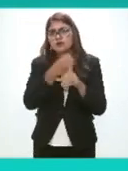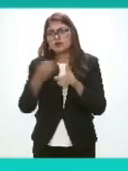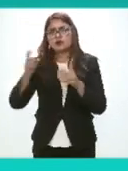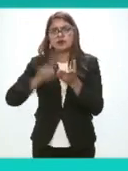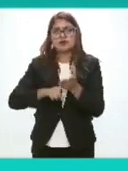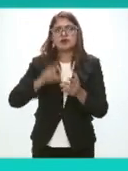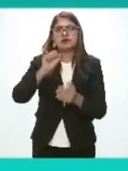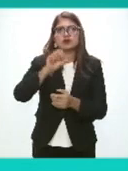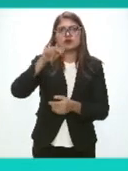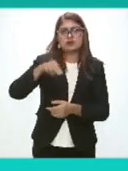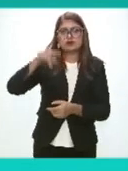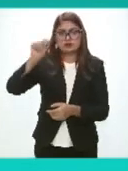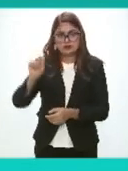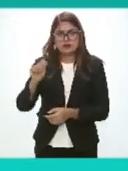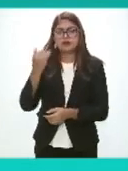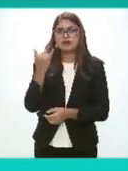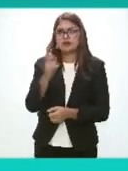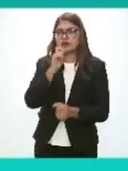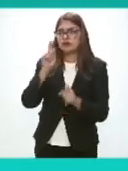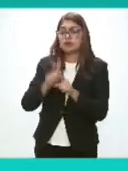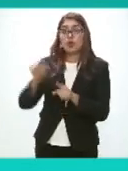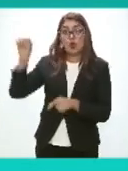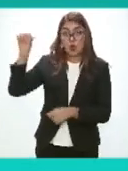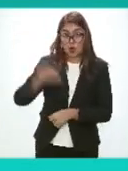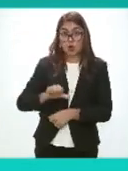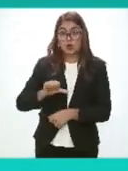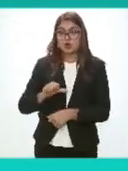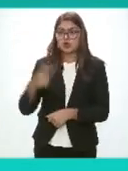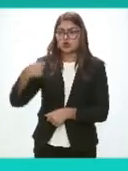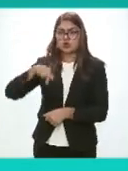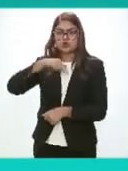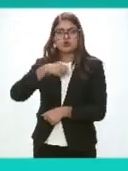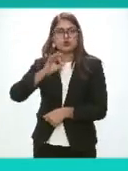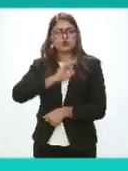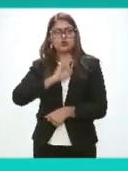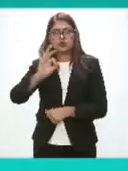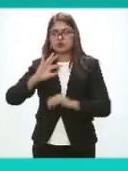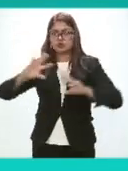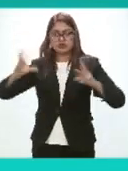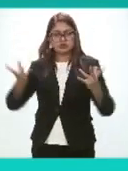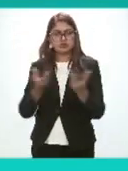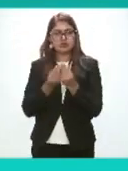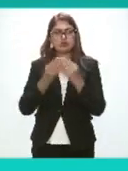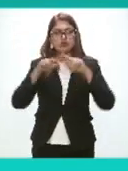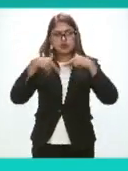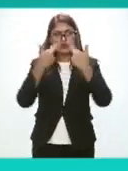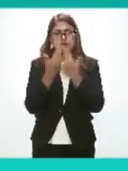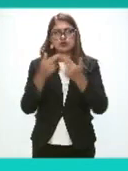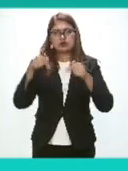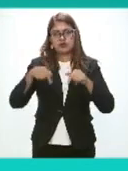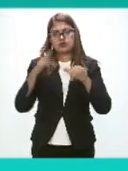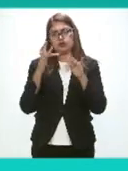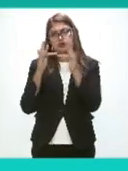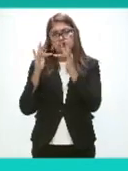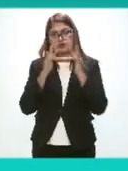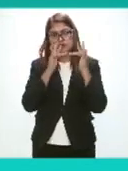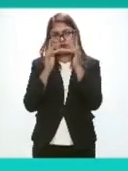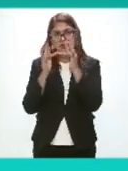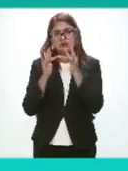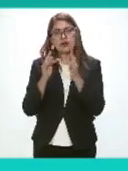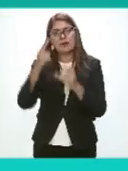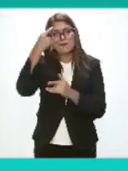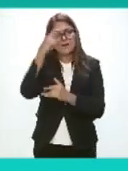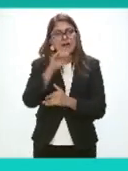Nacional De Transparencia Y que el día de hoy Nos ha permitido Reunirnos En esta sesión Para tratar